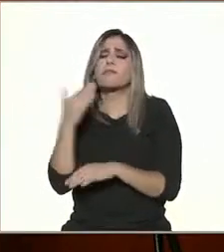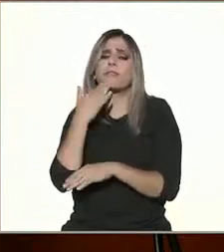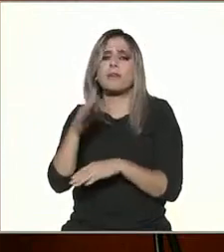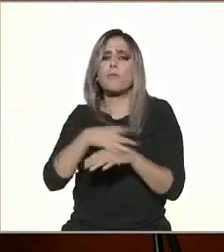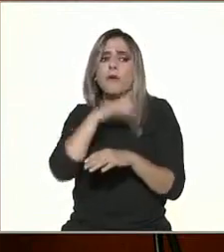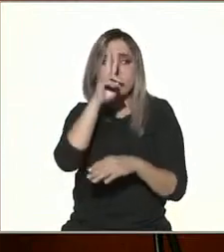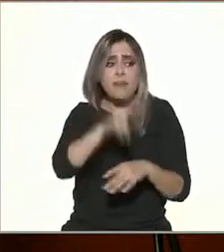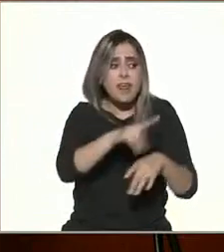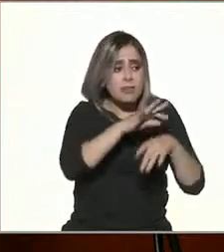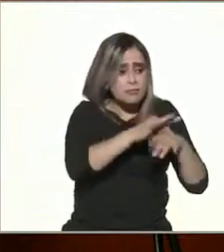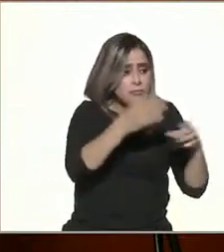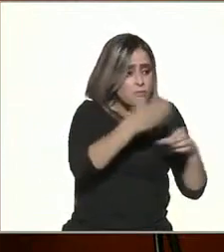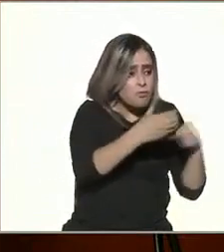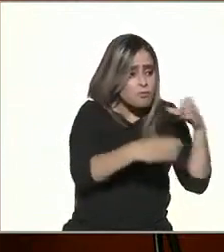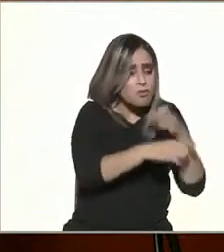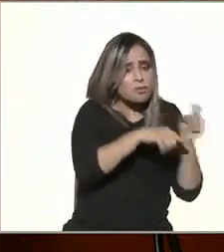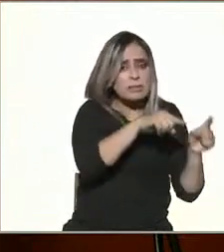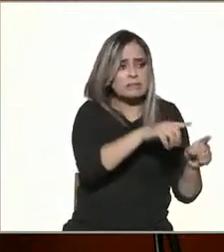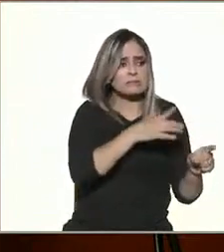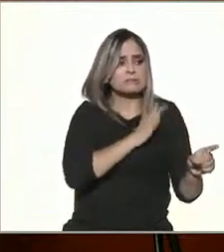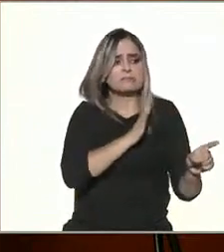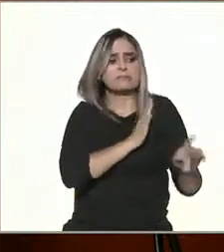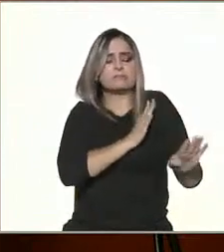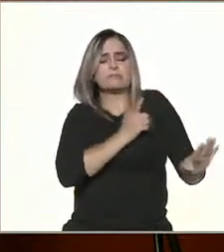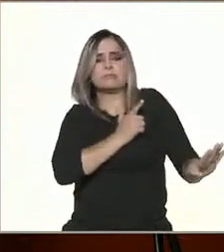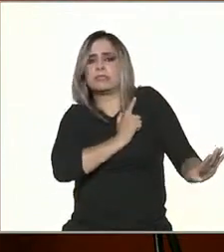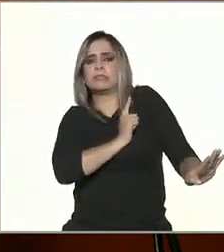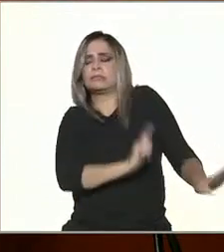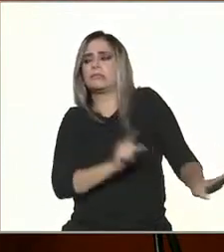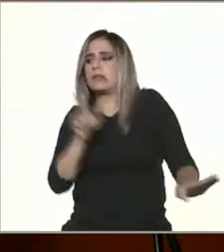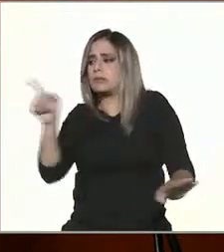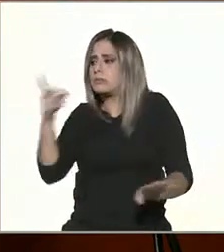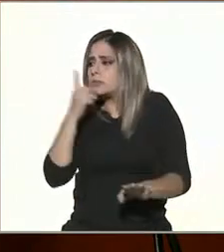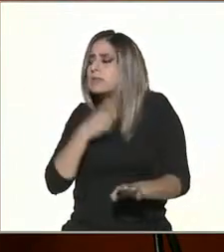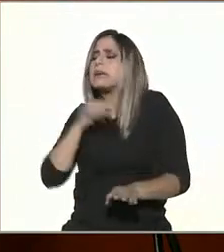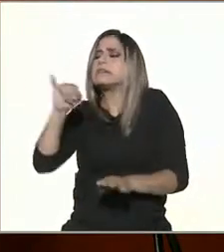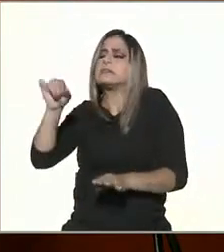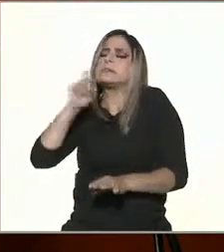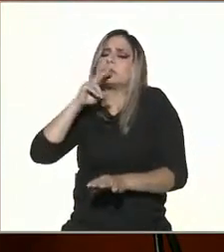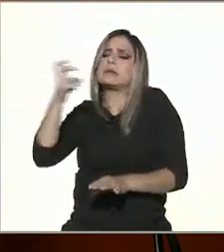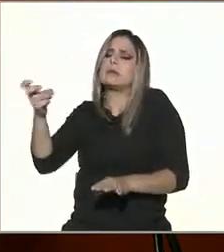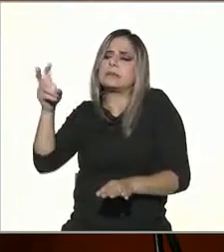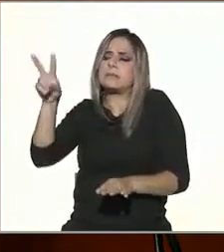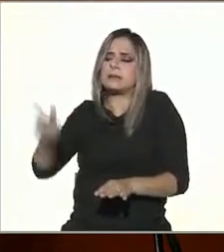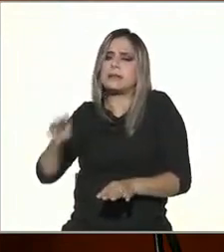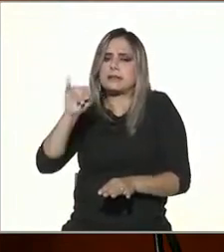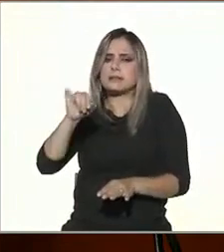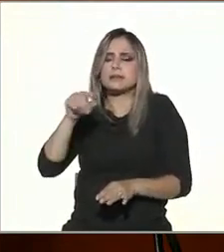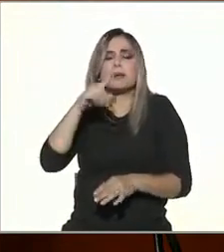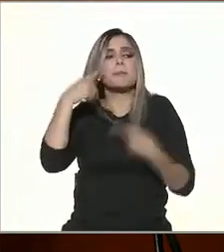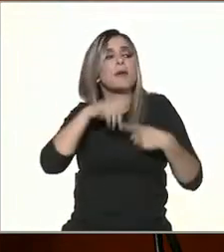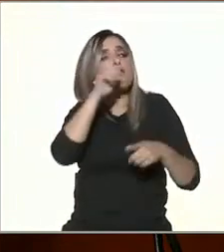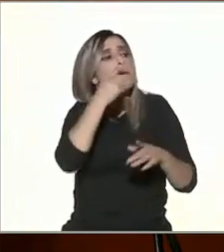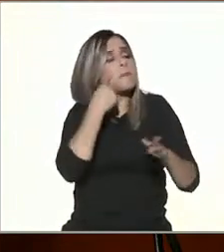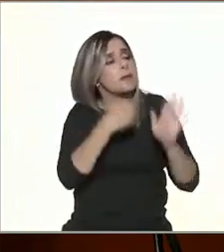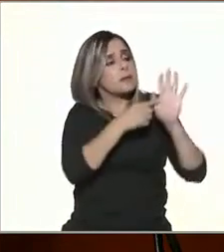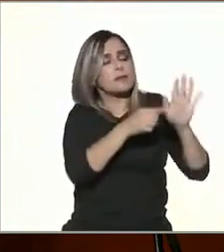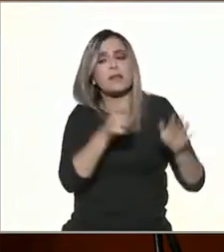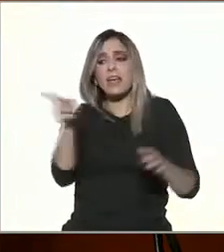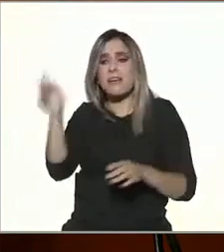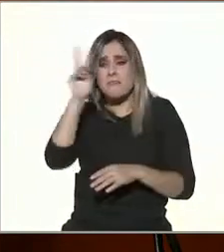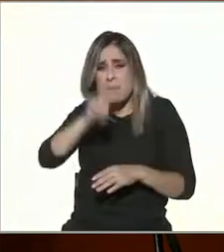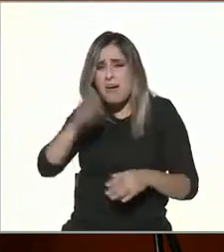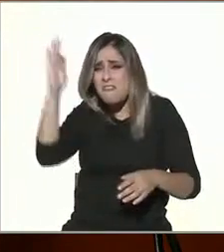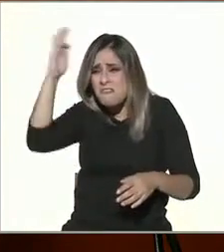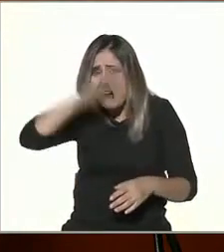fea, no me gusta y por lo tanto aunque la otra persona la otra persona me esté diciendo algo falso, pues